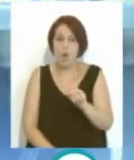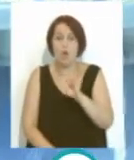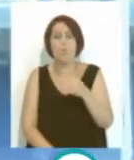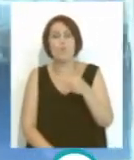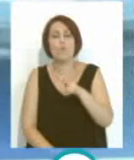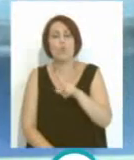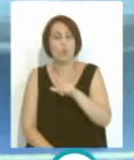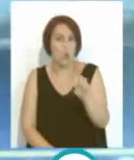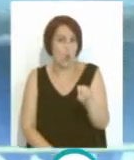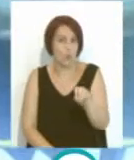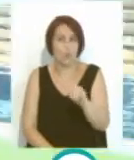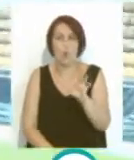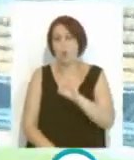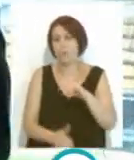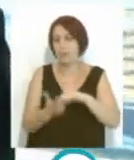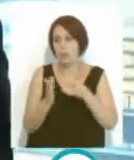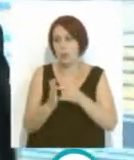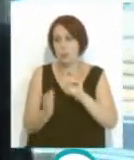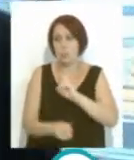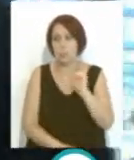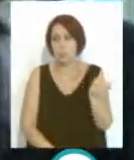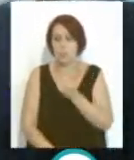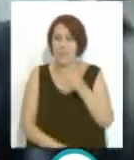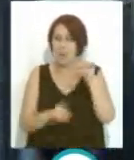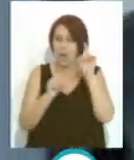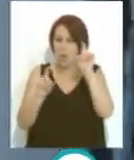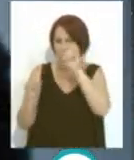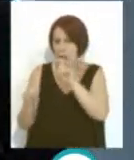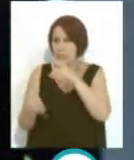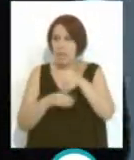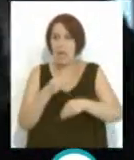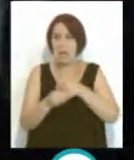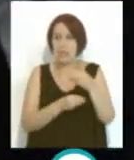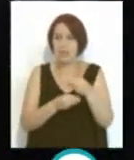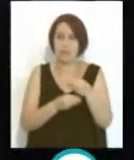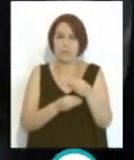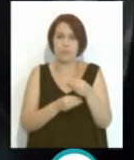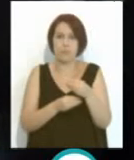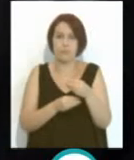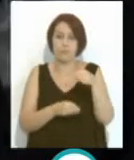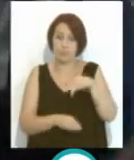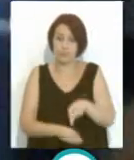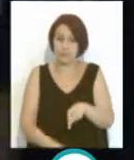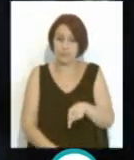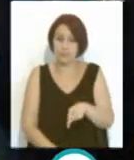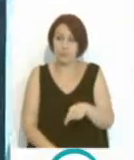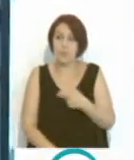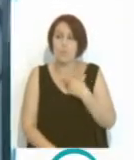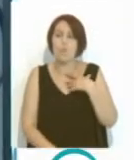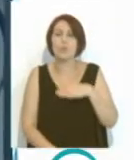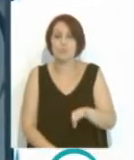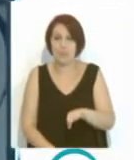Bullo, como otros técnicos y educadores que hacen que tengan aquí la